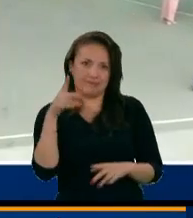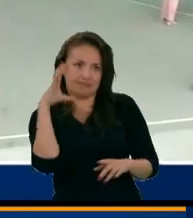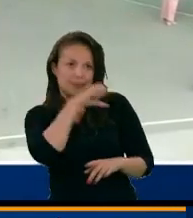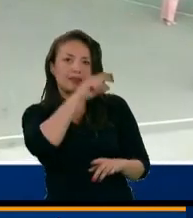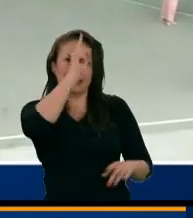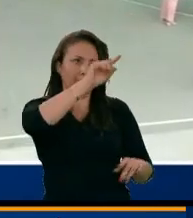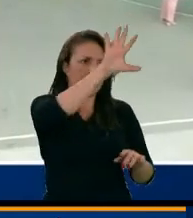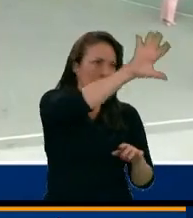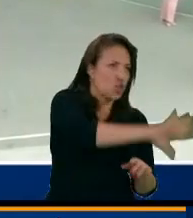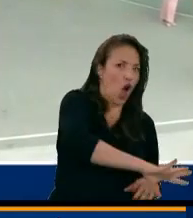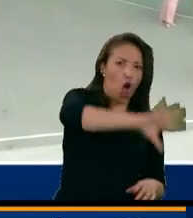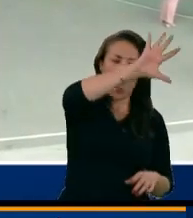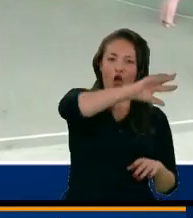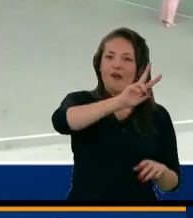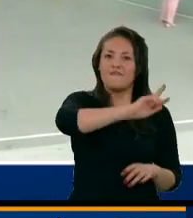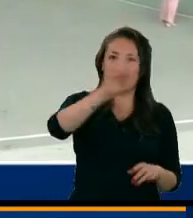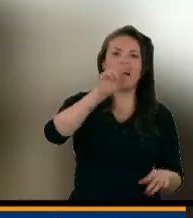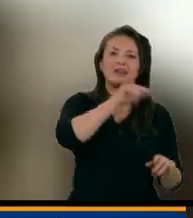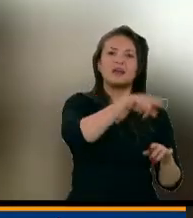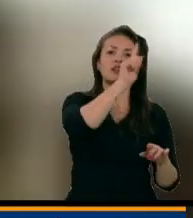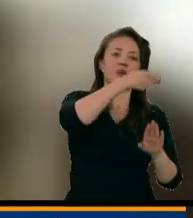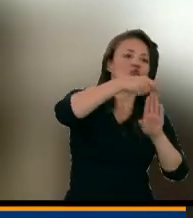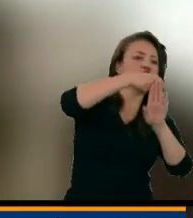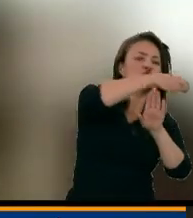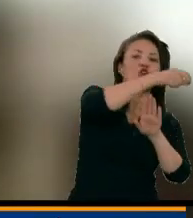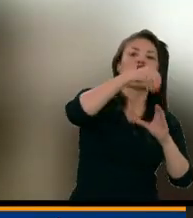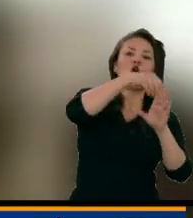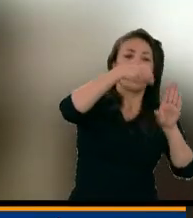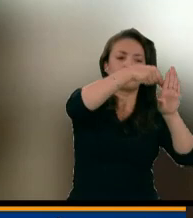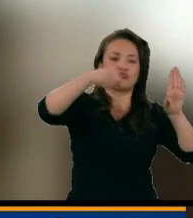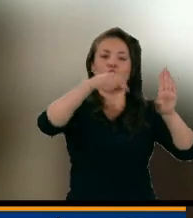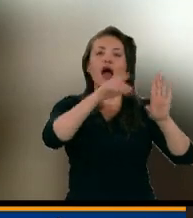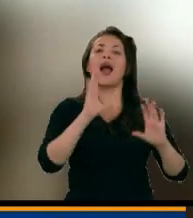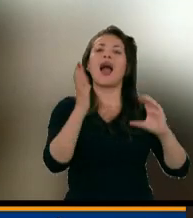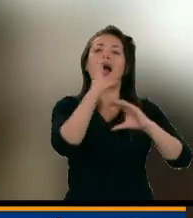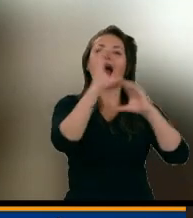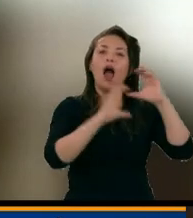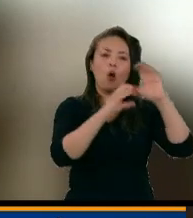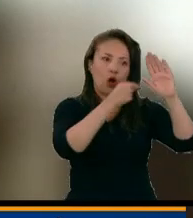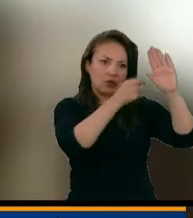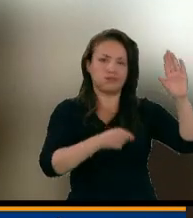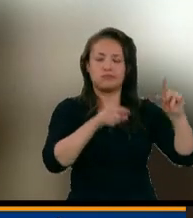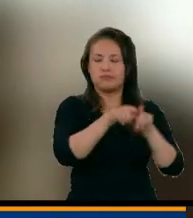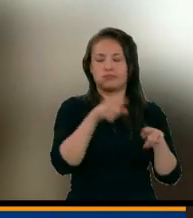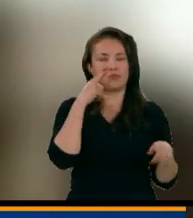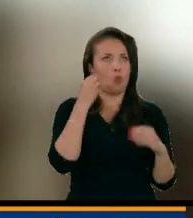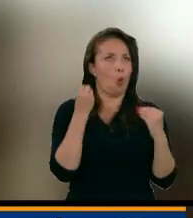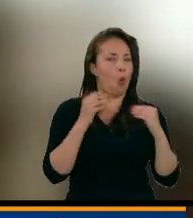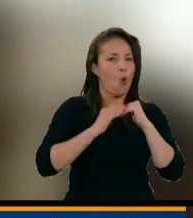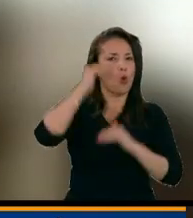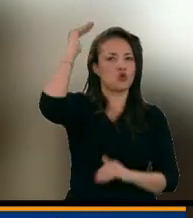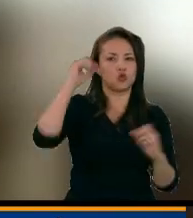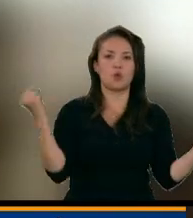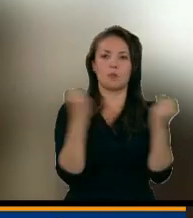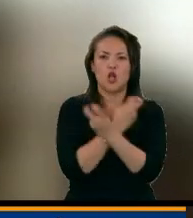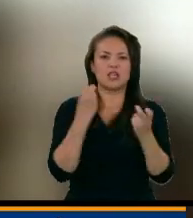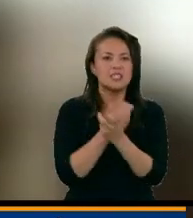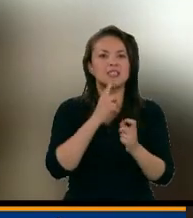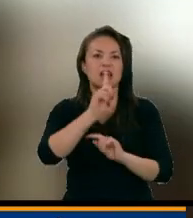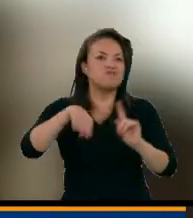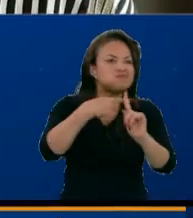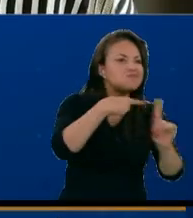sur del valle, estamos hablando de frontera con el Cauca, tiene unos niveles muy altos de violencia contra distintas